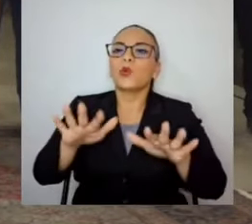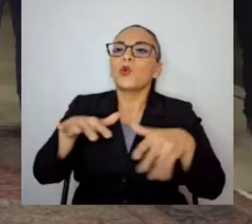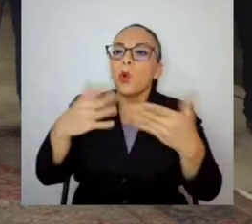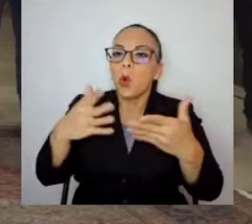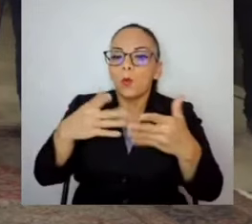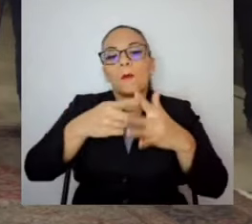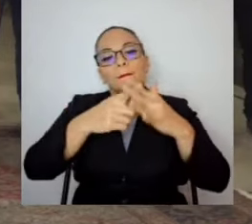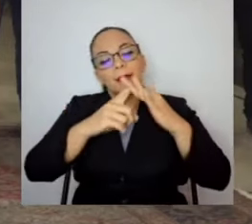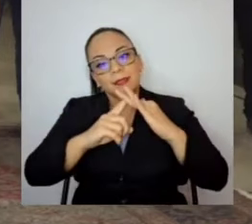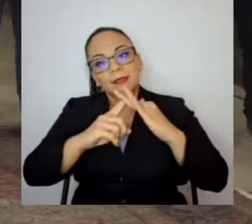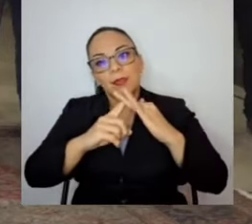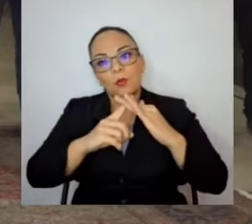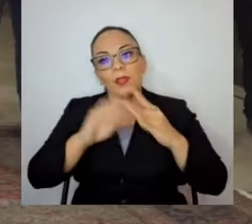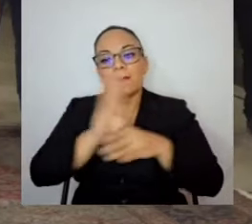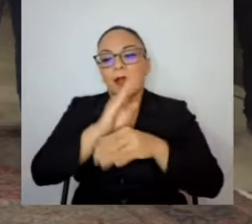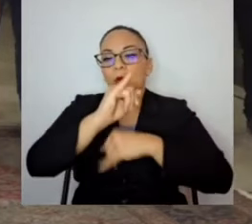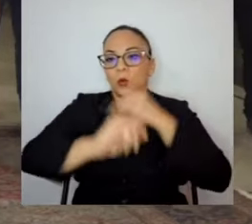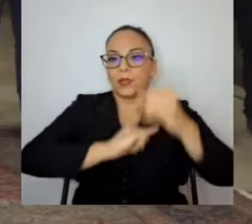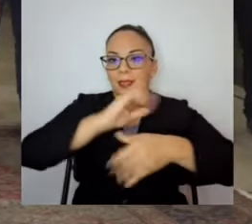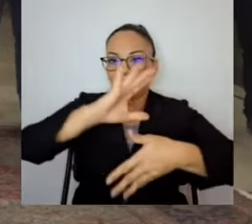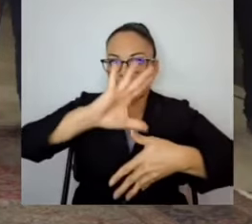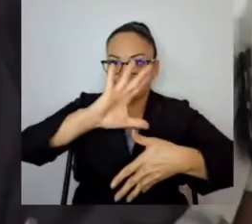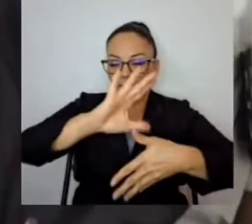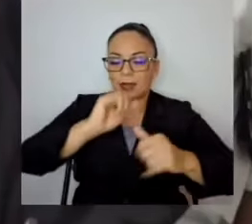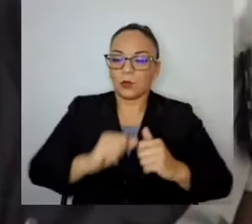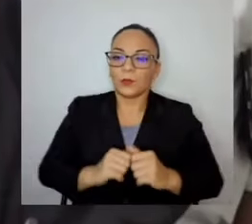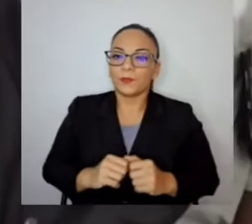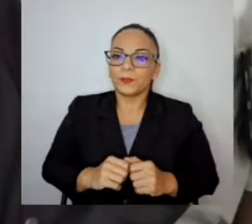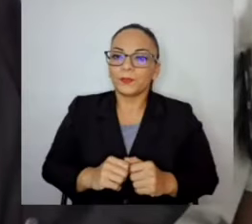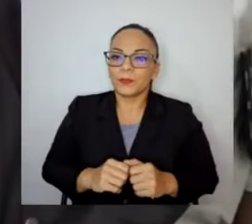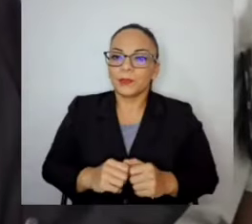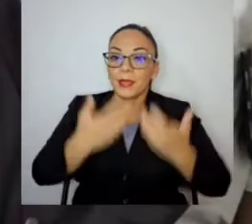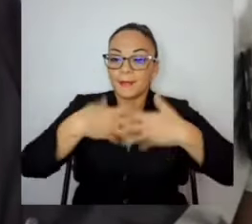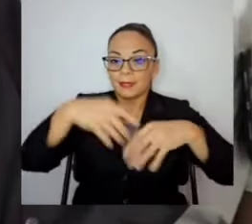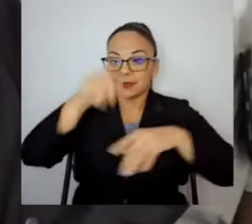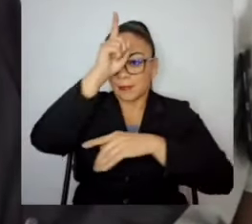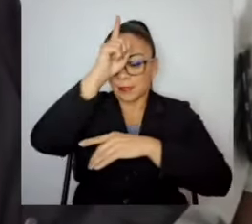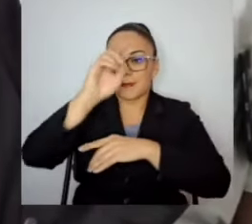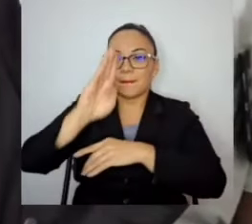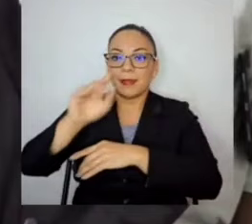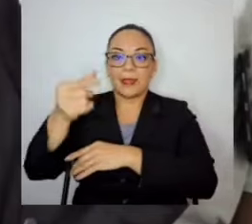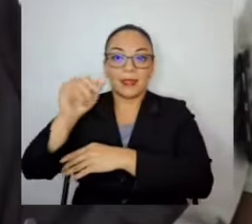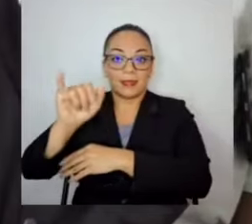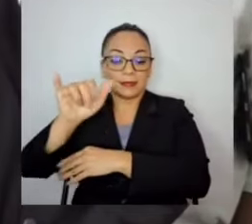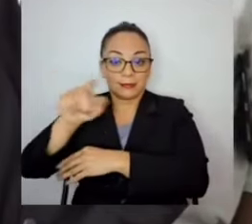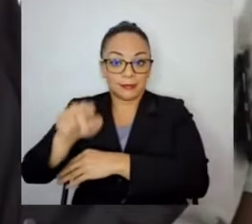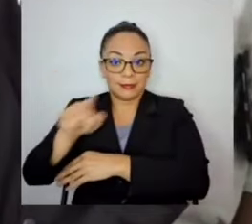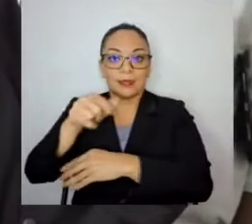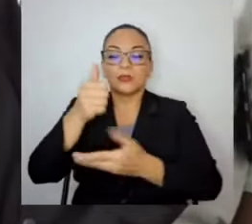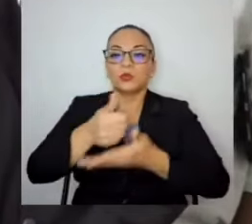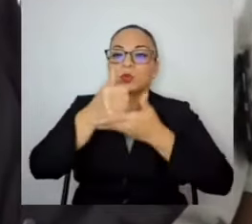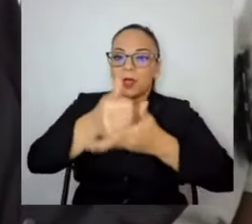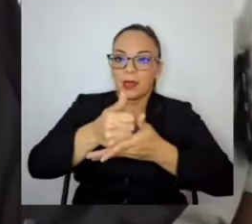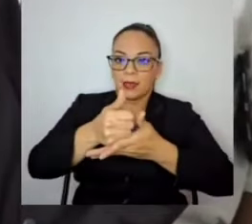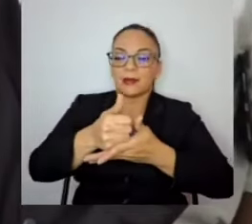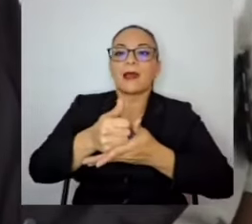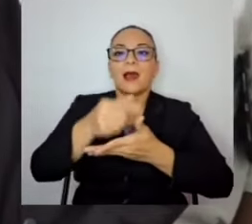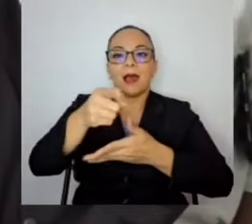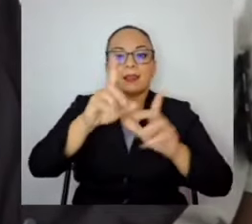Interamericano en el que la cooperación alemana GIZ le va a ayudar a la unidad ejecutora del MOP.